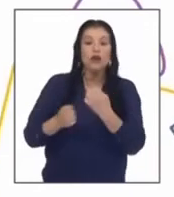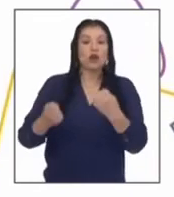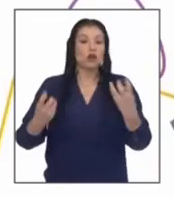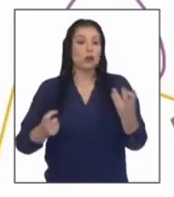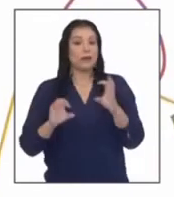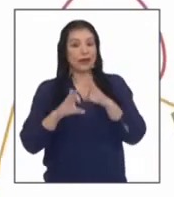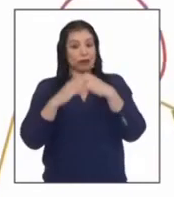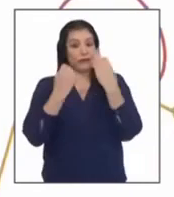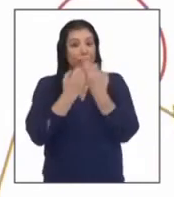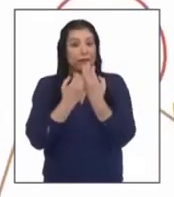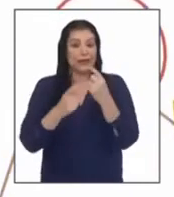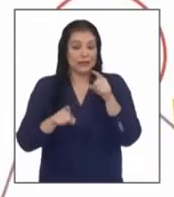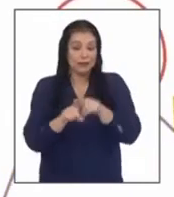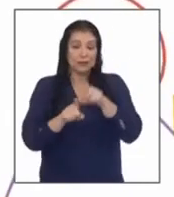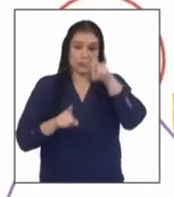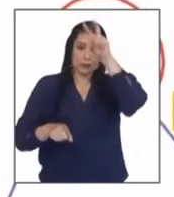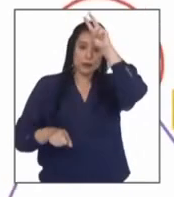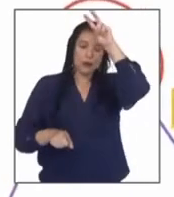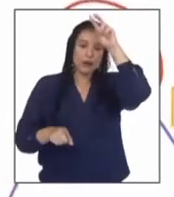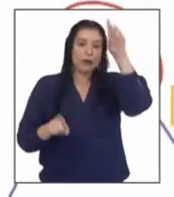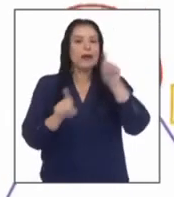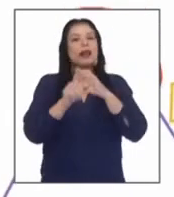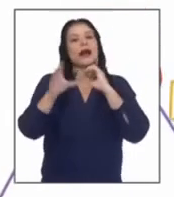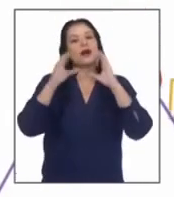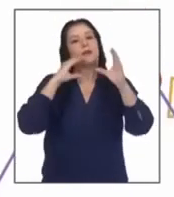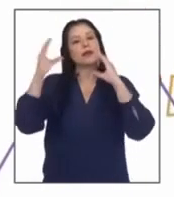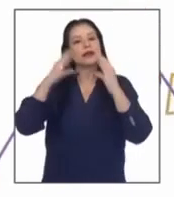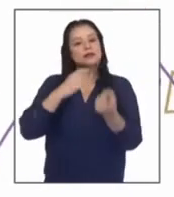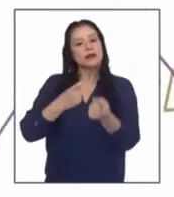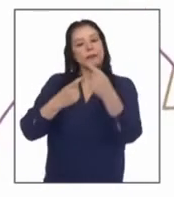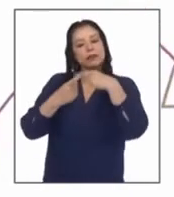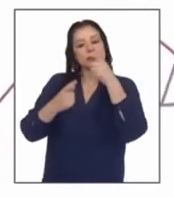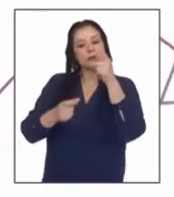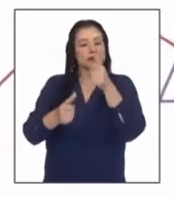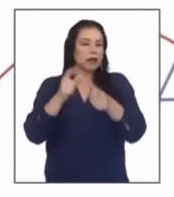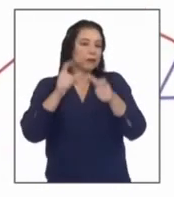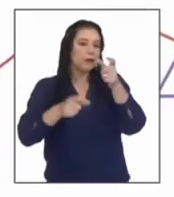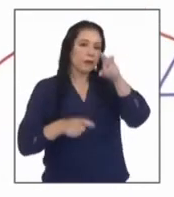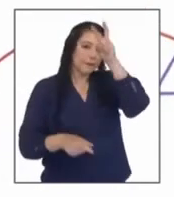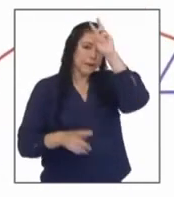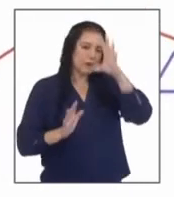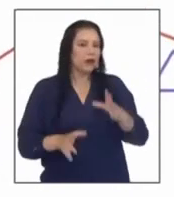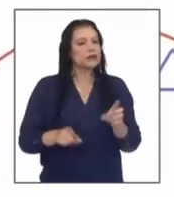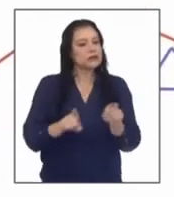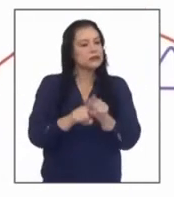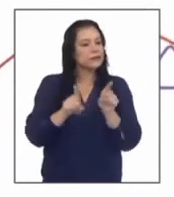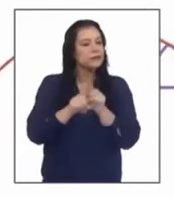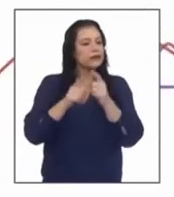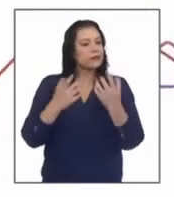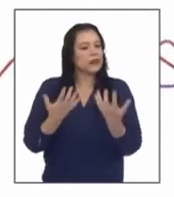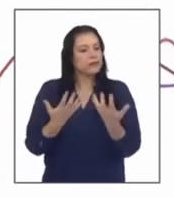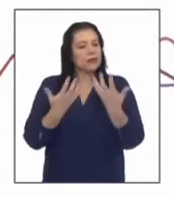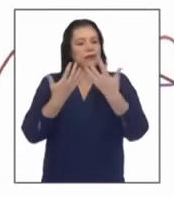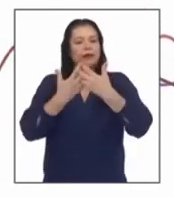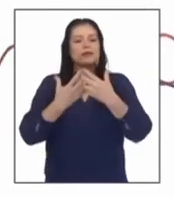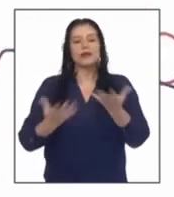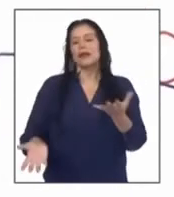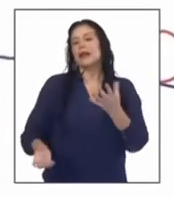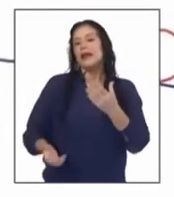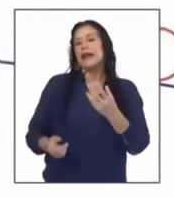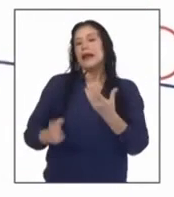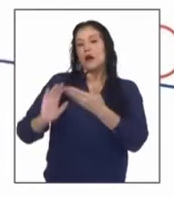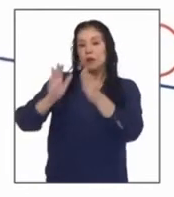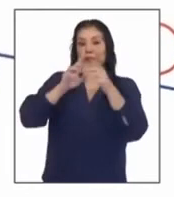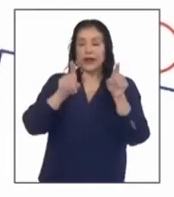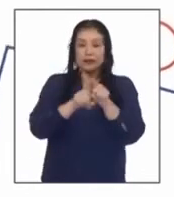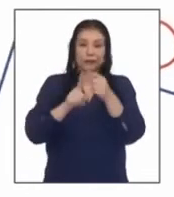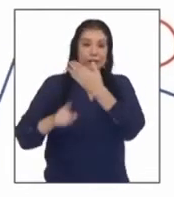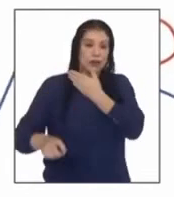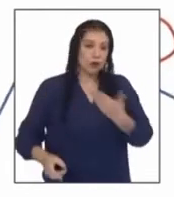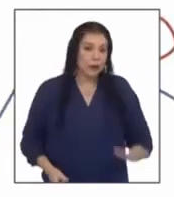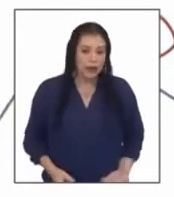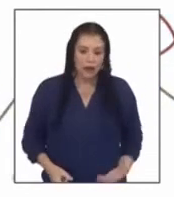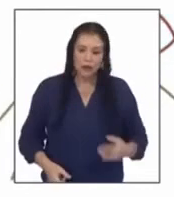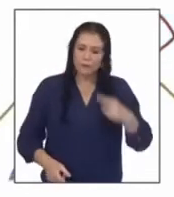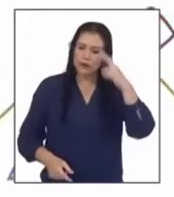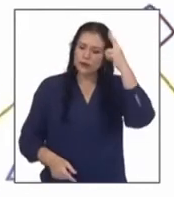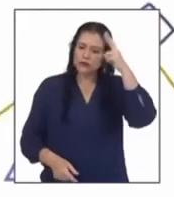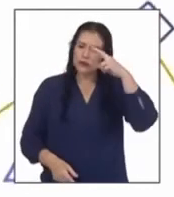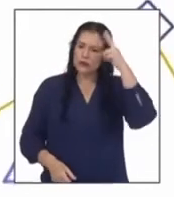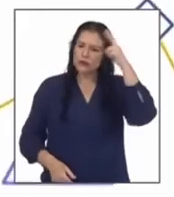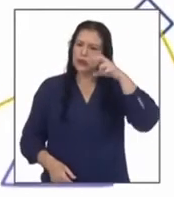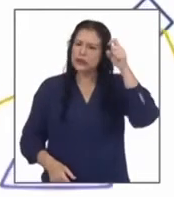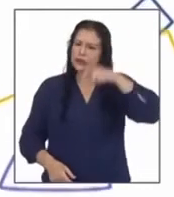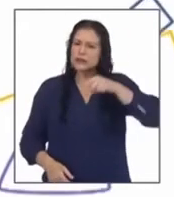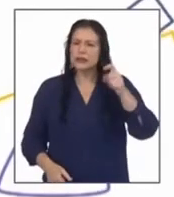así como la comunicación la participación ciudadana y la relación del estado y la comunidad por eso es necesario reflexionar